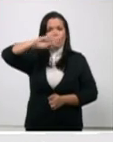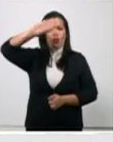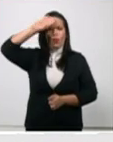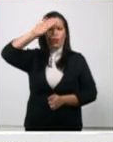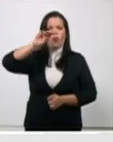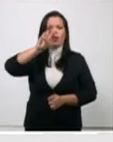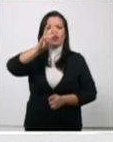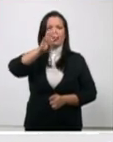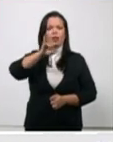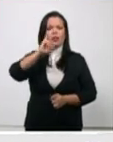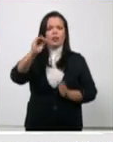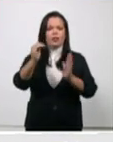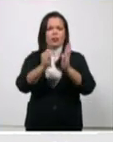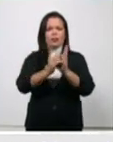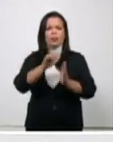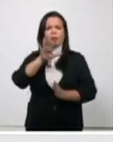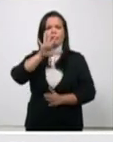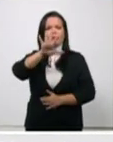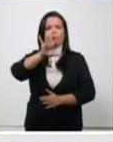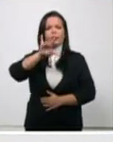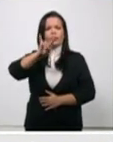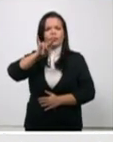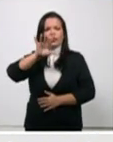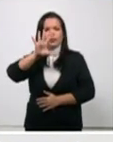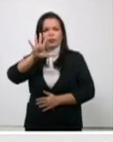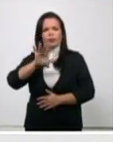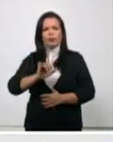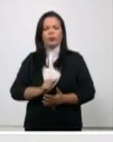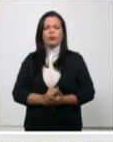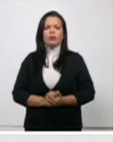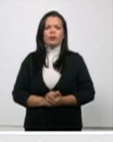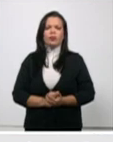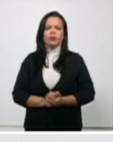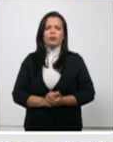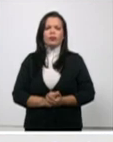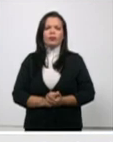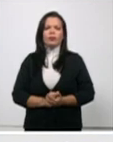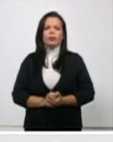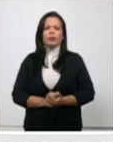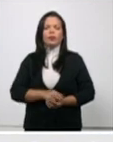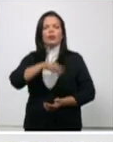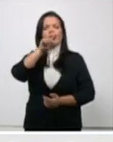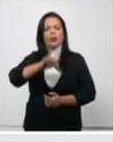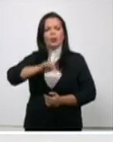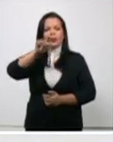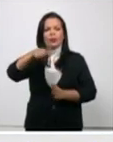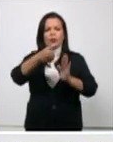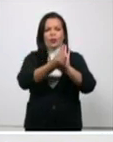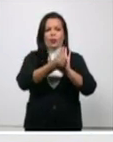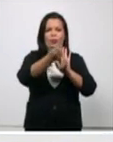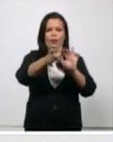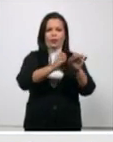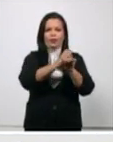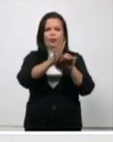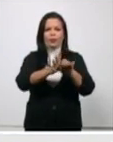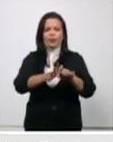mil 595 perdón pacientes diagnosticados con COVID-19